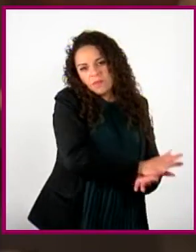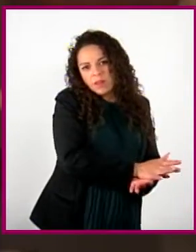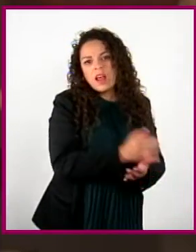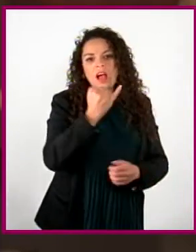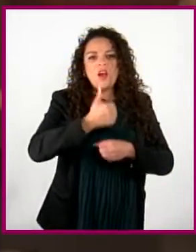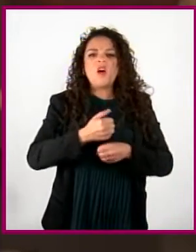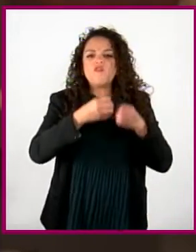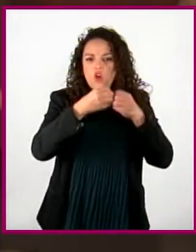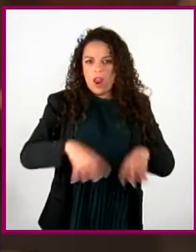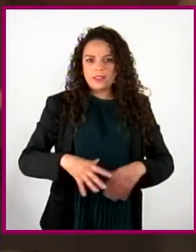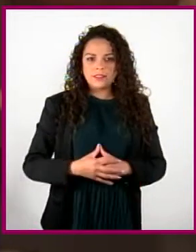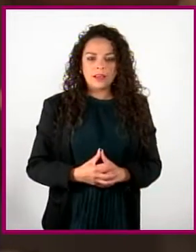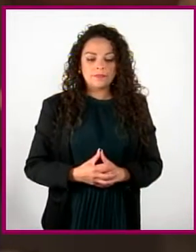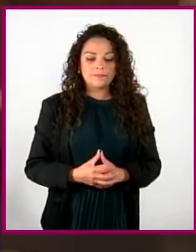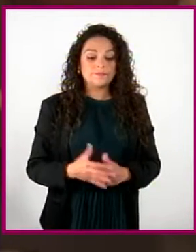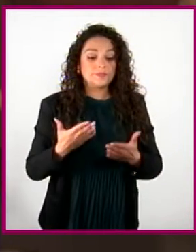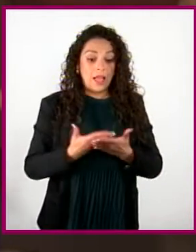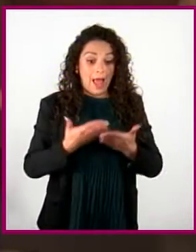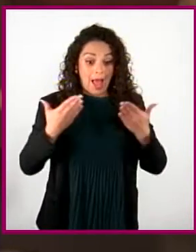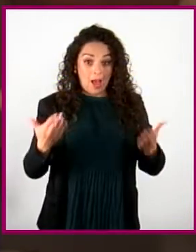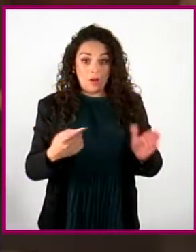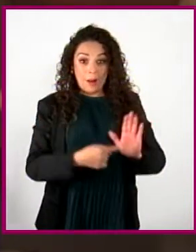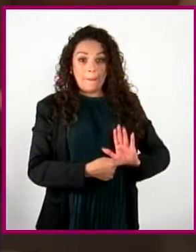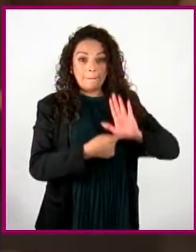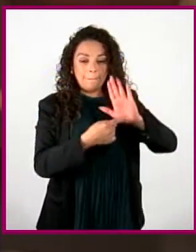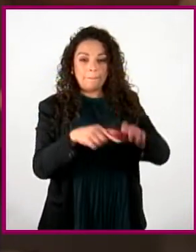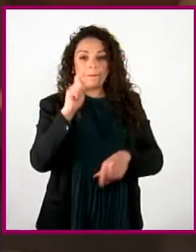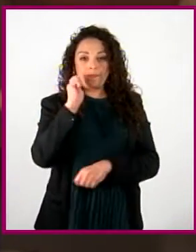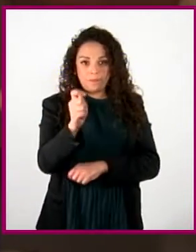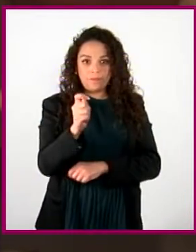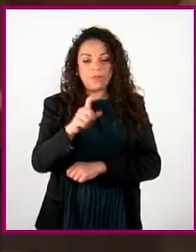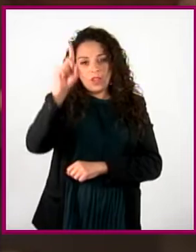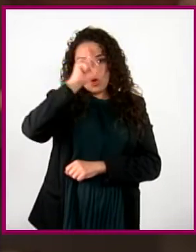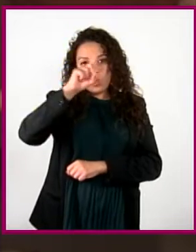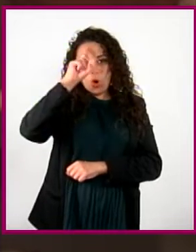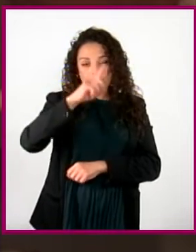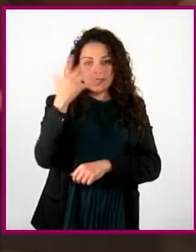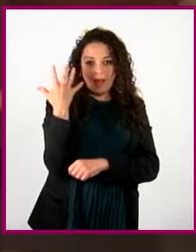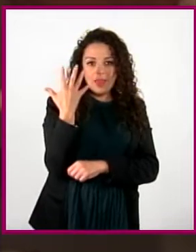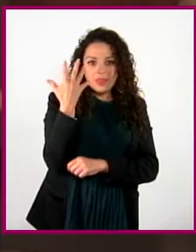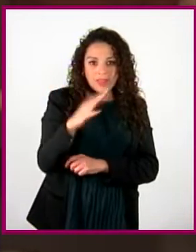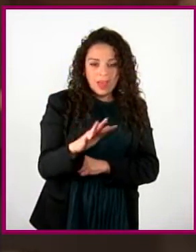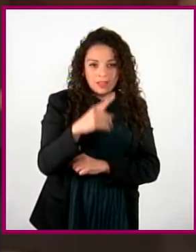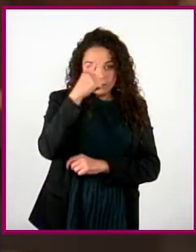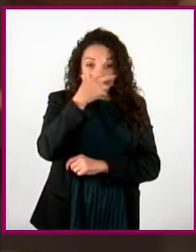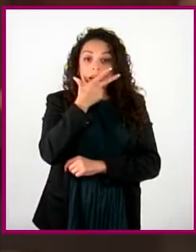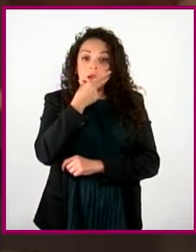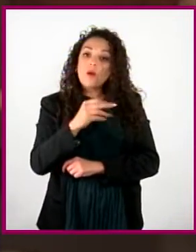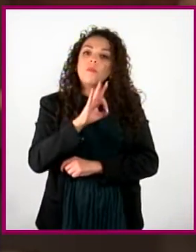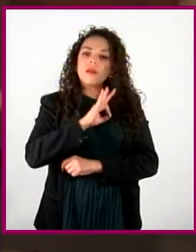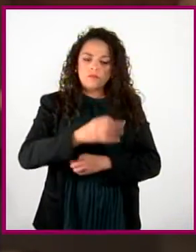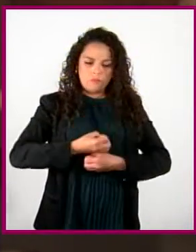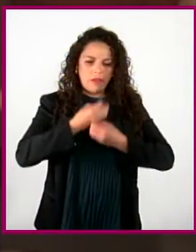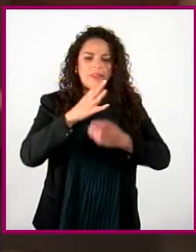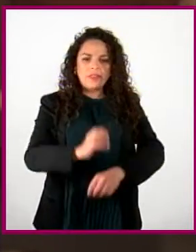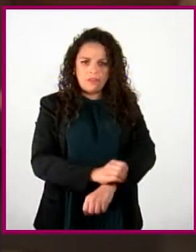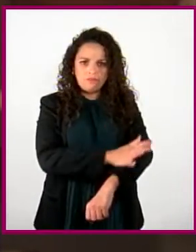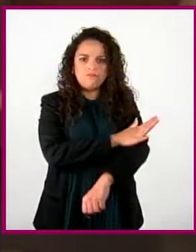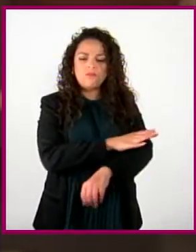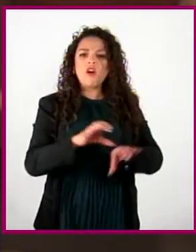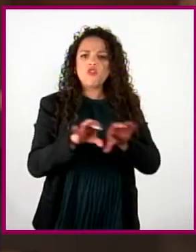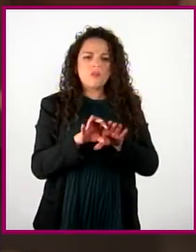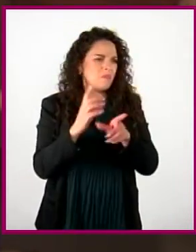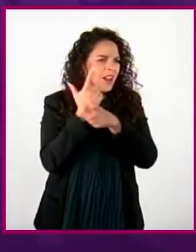Ahora presentaremos nuestro famosísimo top 10 de recomendaciones para que los hombres puedan expresar sus emociones de manera